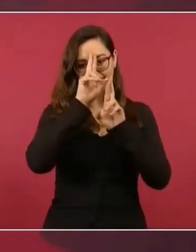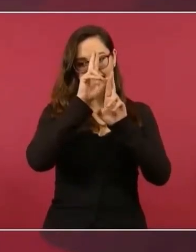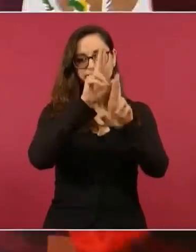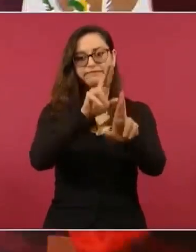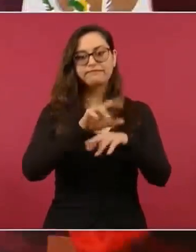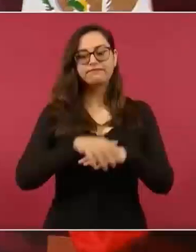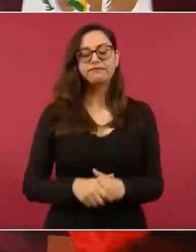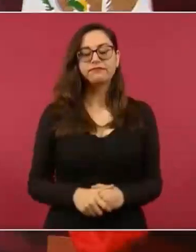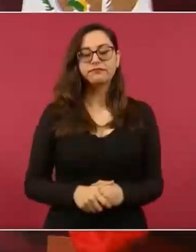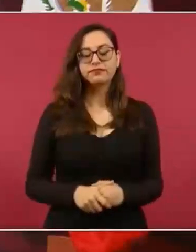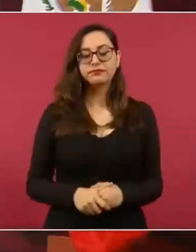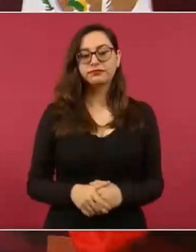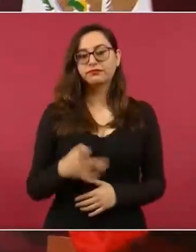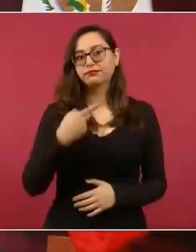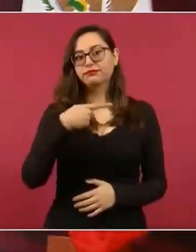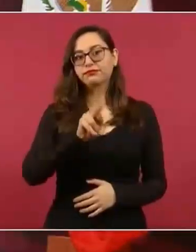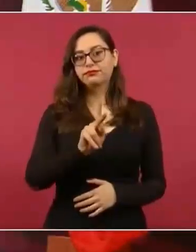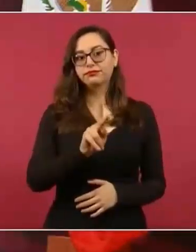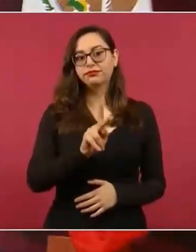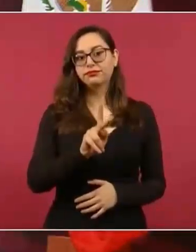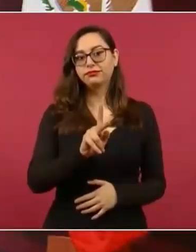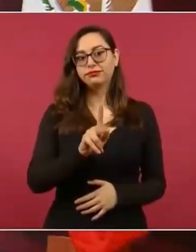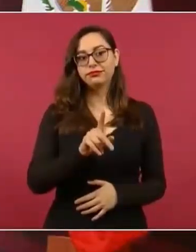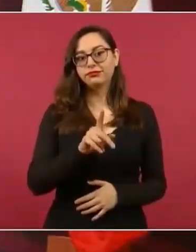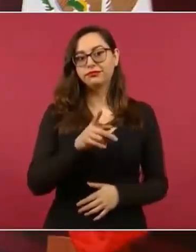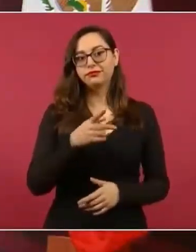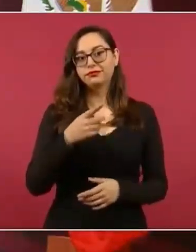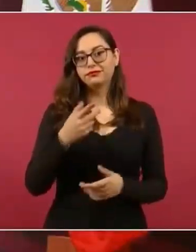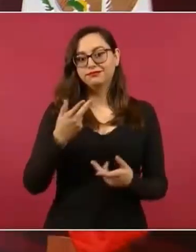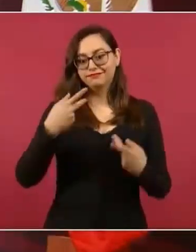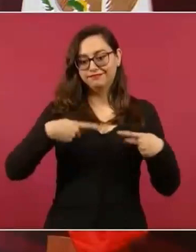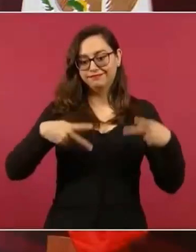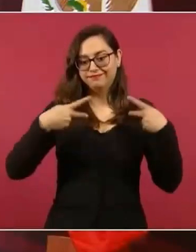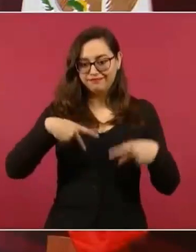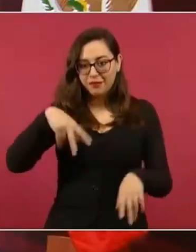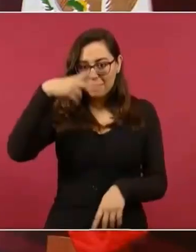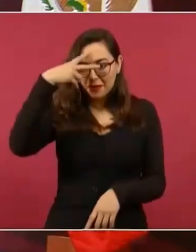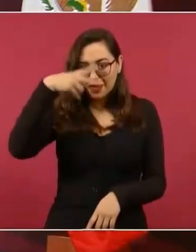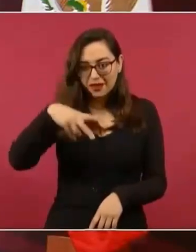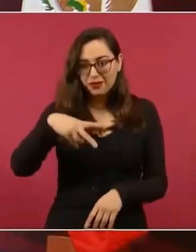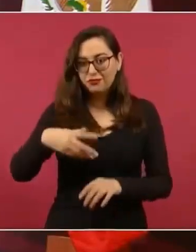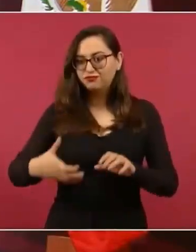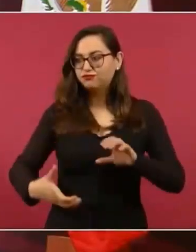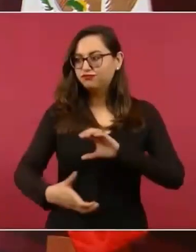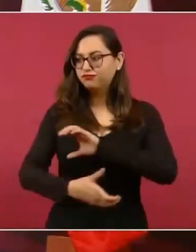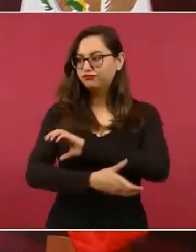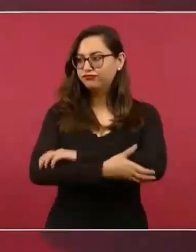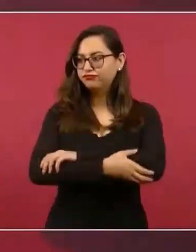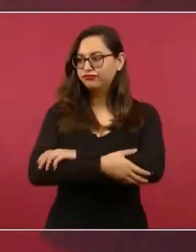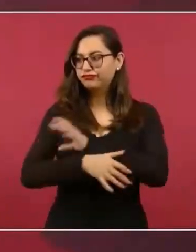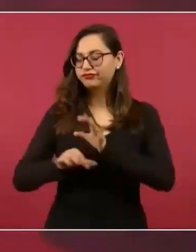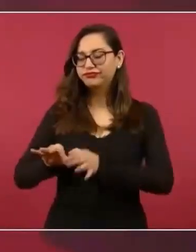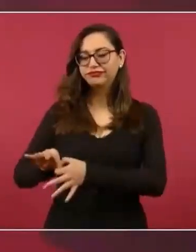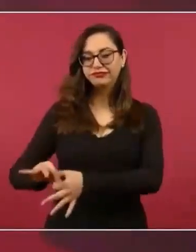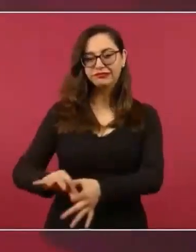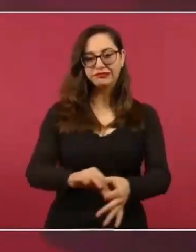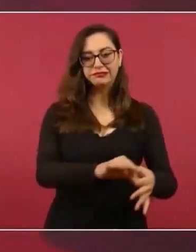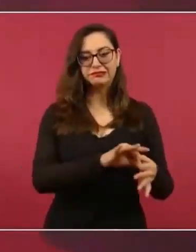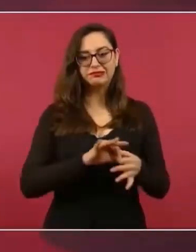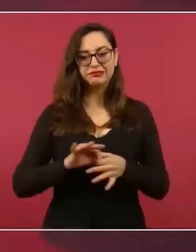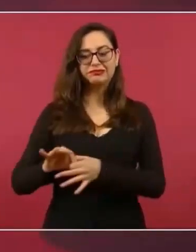La solidaridad de México es única, es un pueblo fraterno,